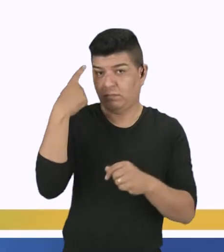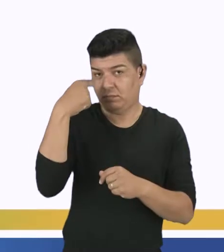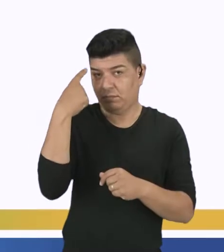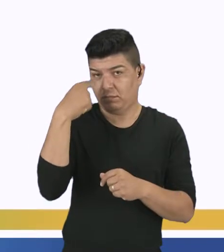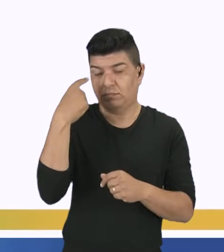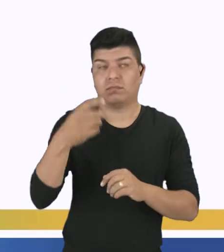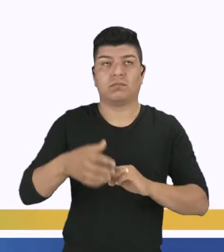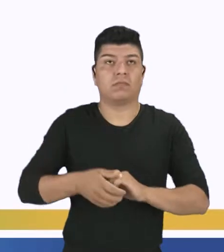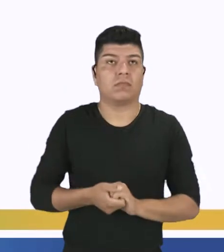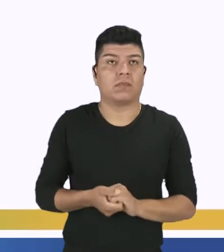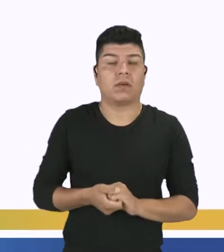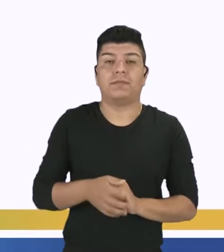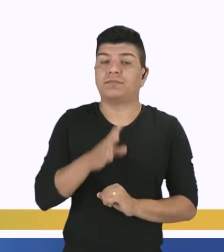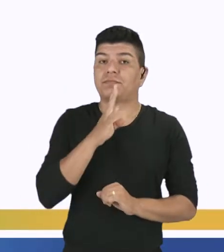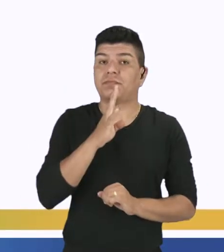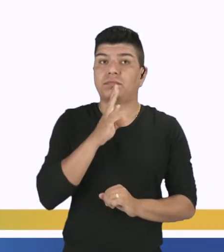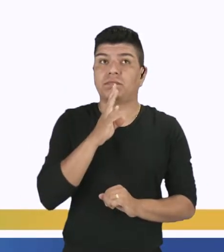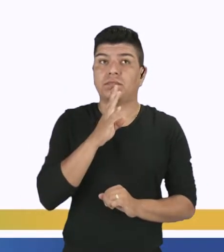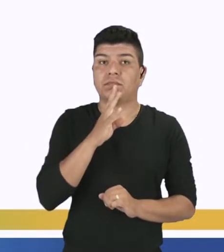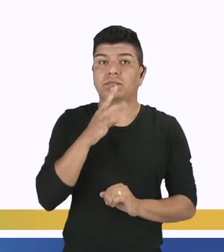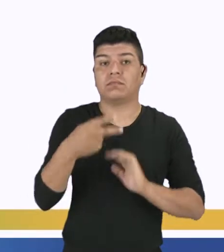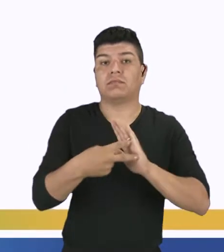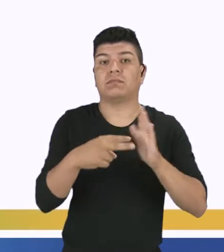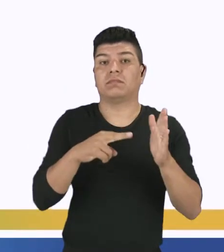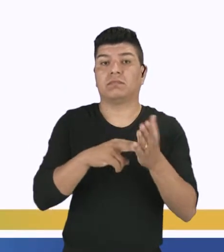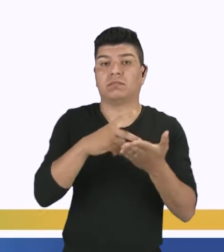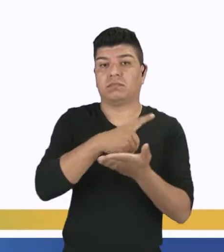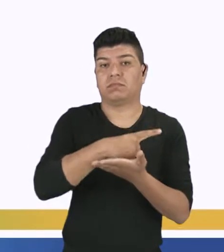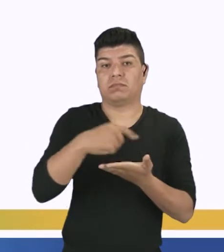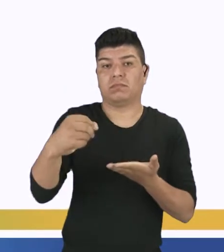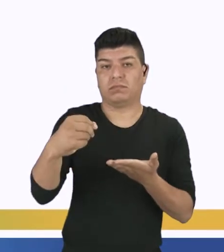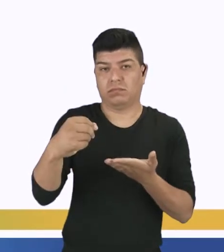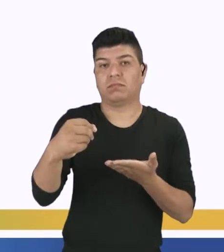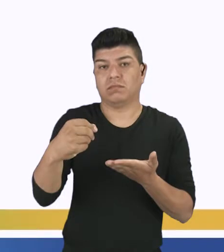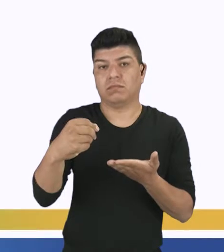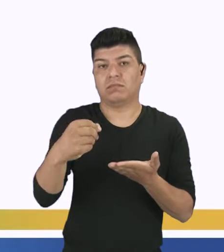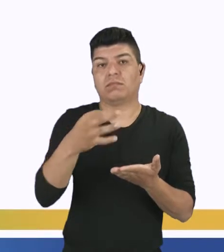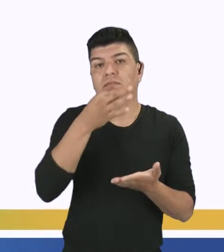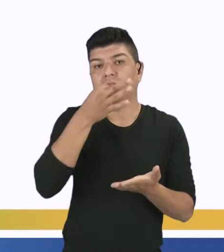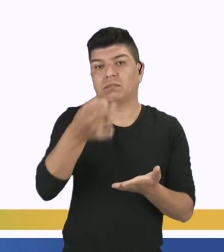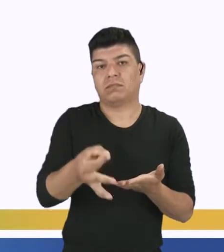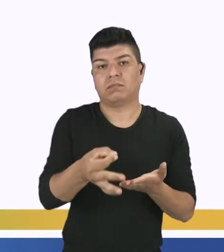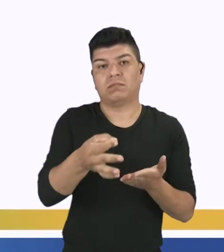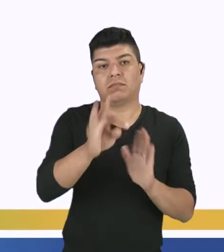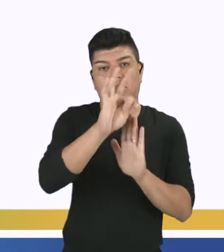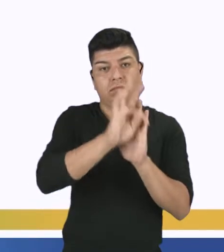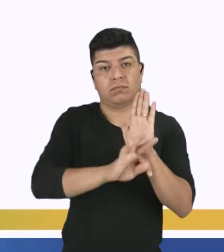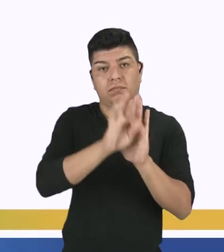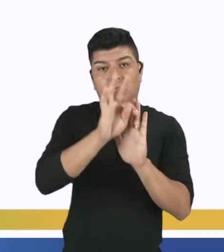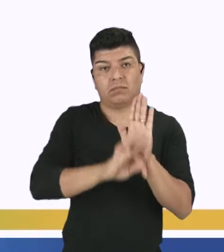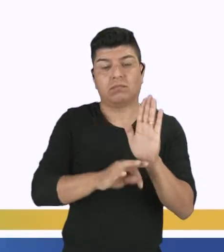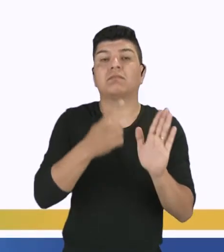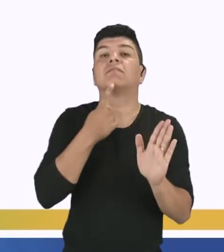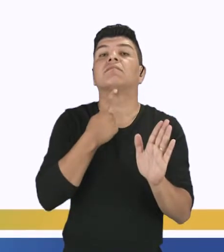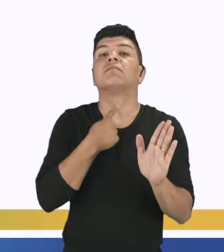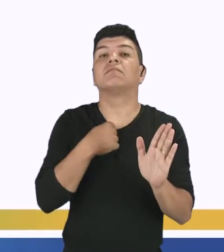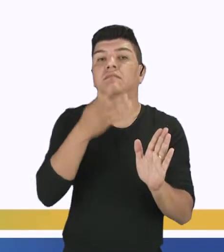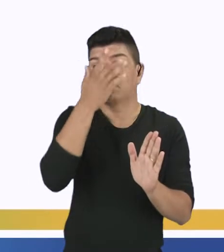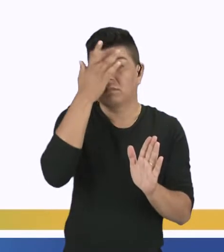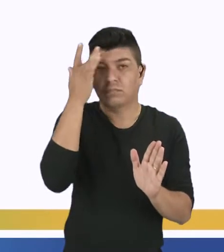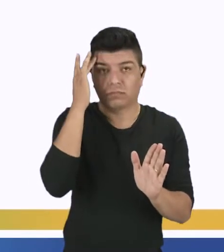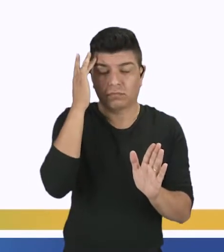columna de opinión es un texto que tiene como fin despertar cierto interés en la opinión pública